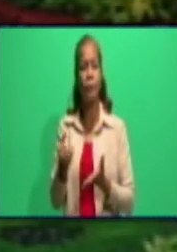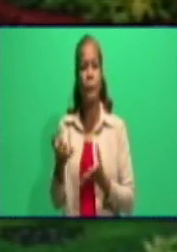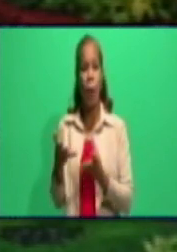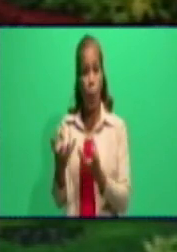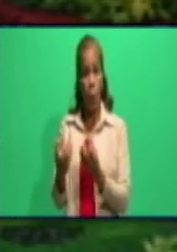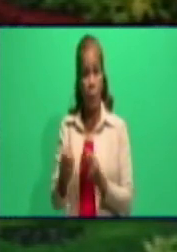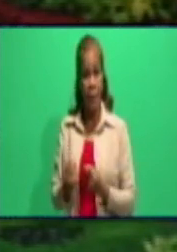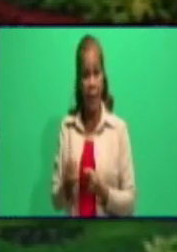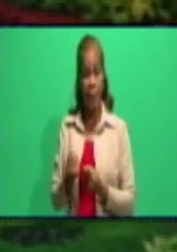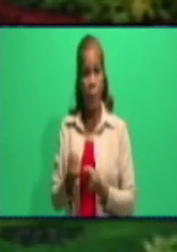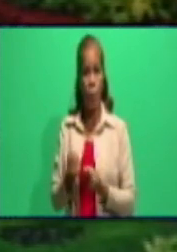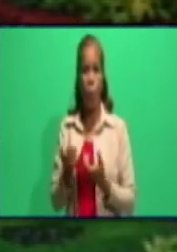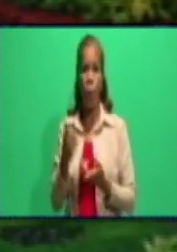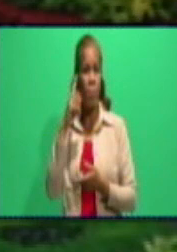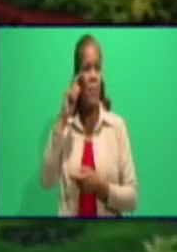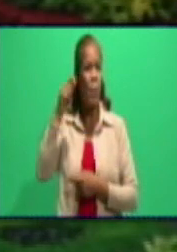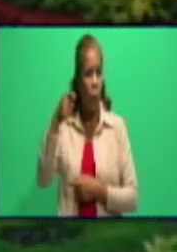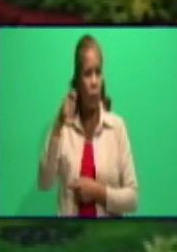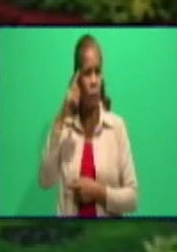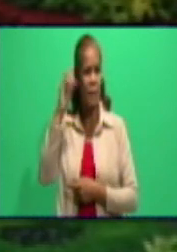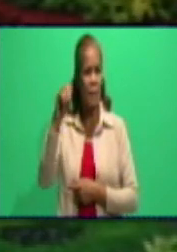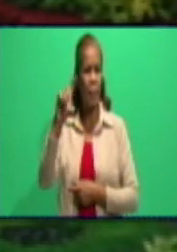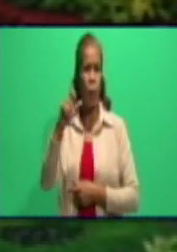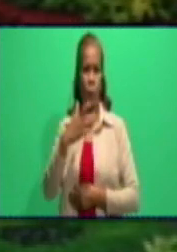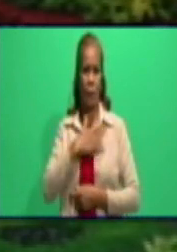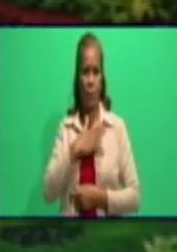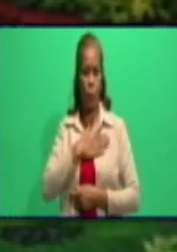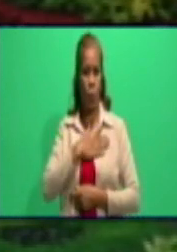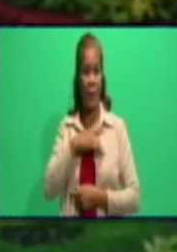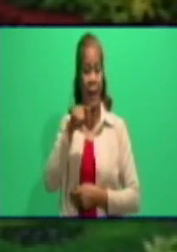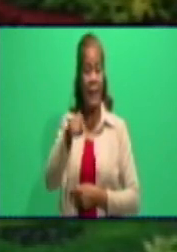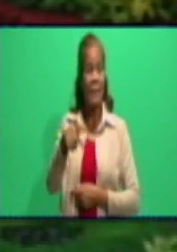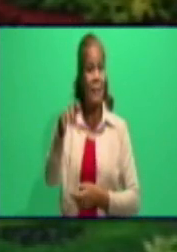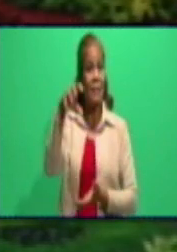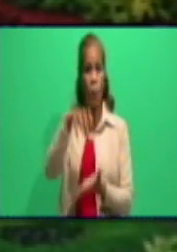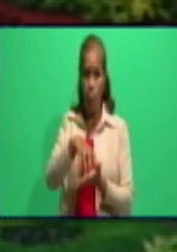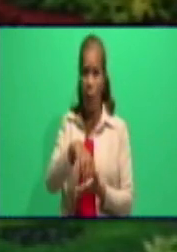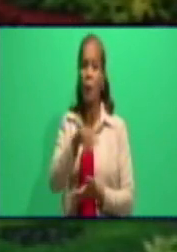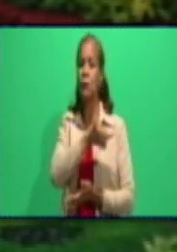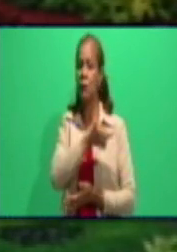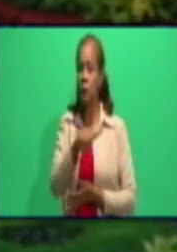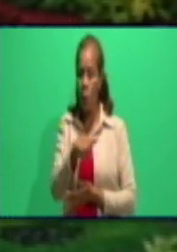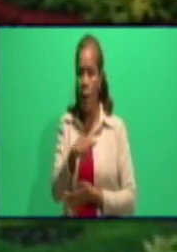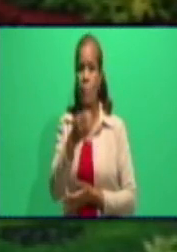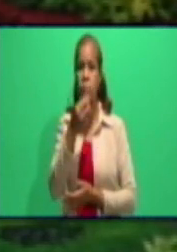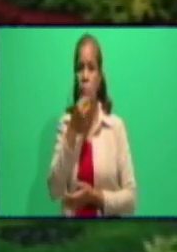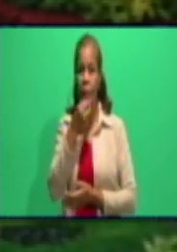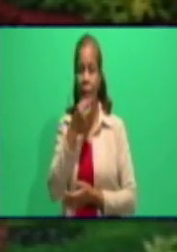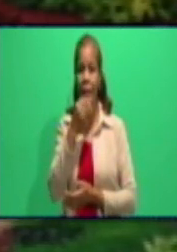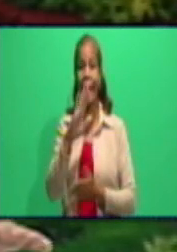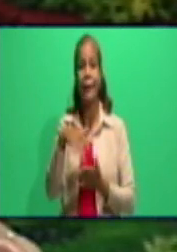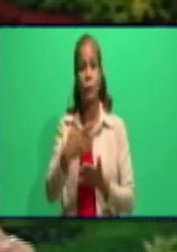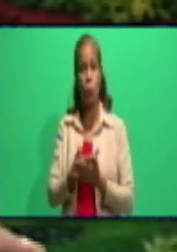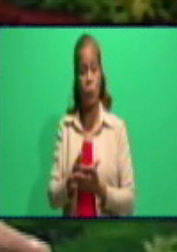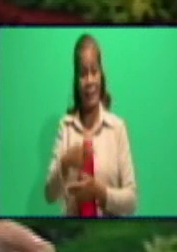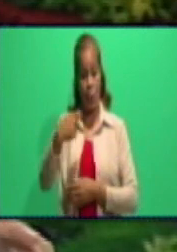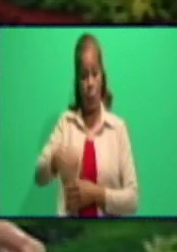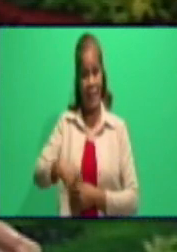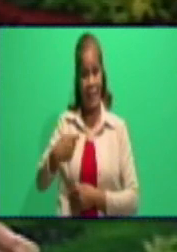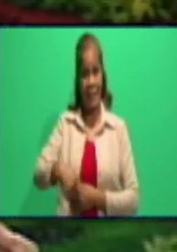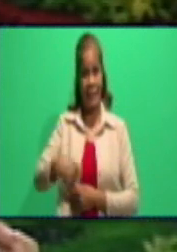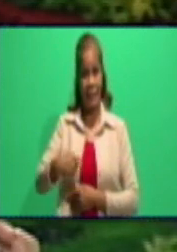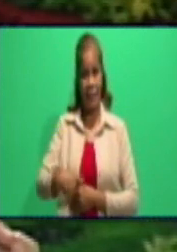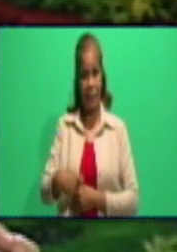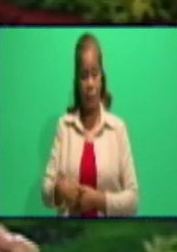mire, está prohibido, y en esos lugares es también un lugar para la transmisión de la COVID, entonces, lo que decidió la